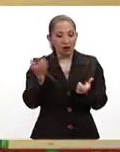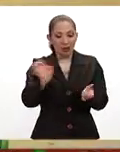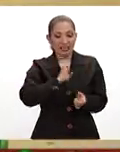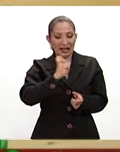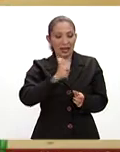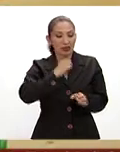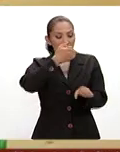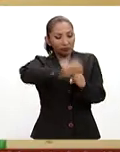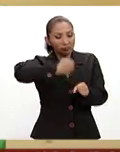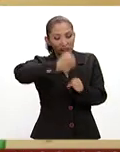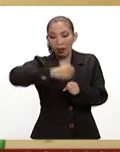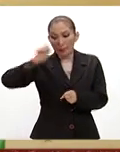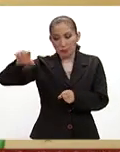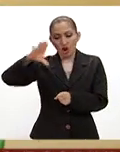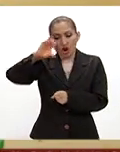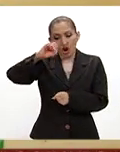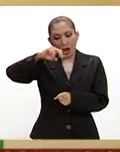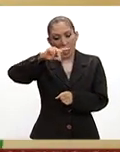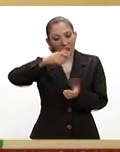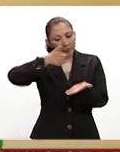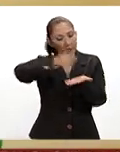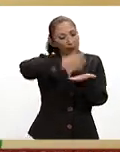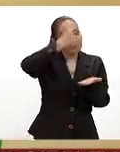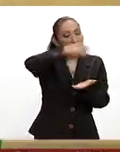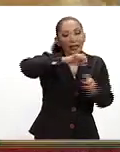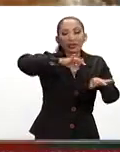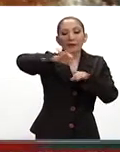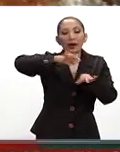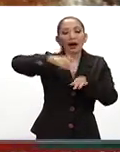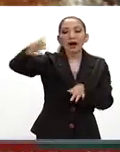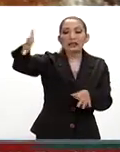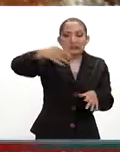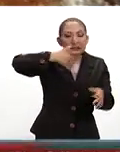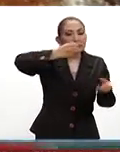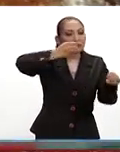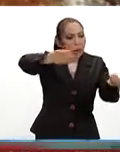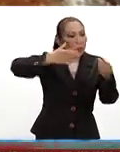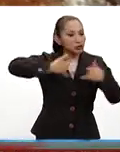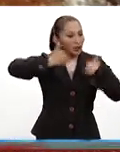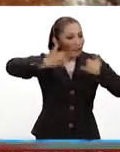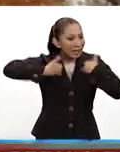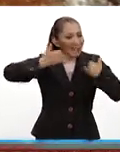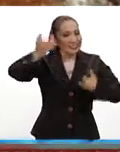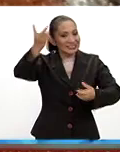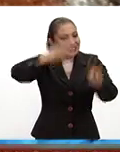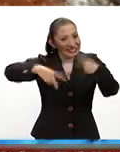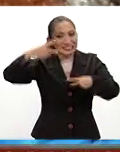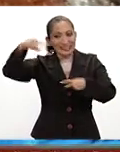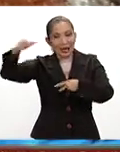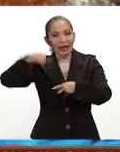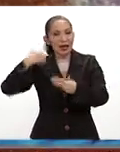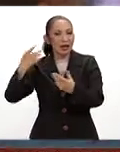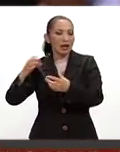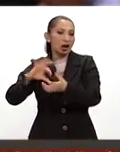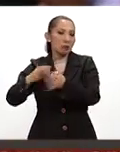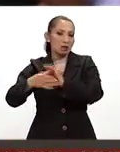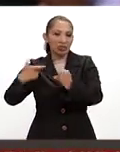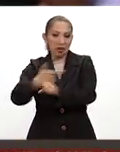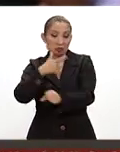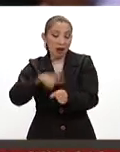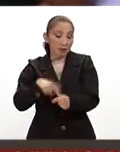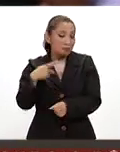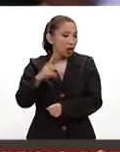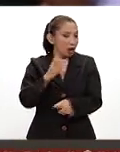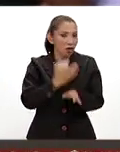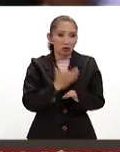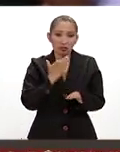apoyados por la propia CONAVE para empezar a trabajar todo lo que son los atletas juveniles que salen de la Olimpidad Nacional. Pero